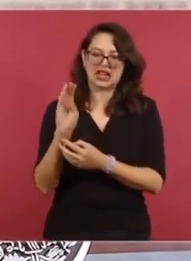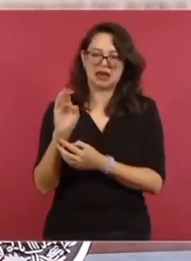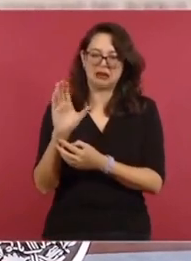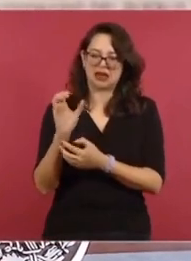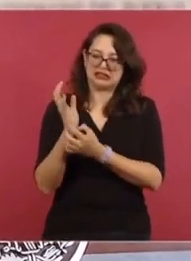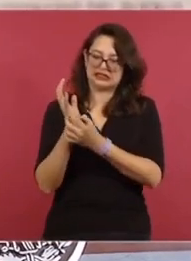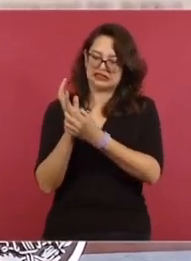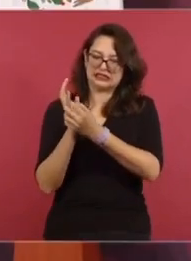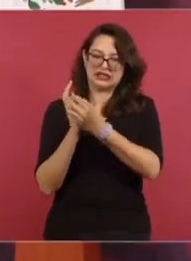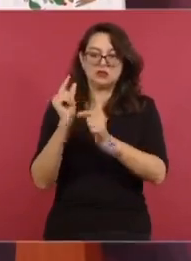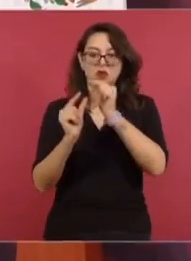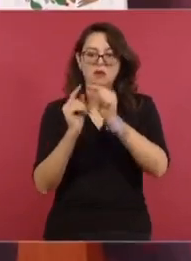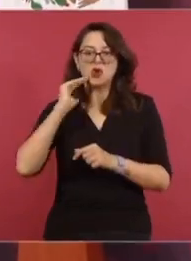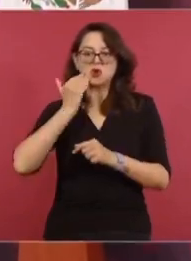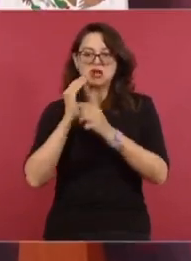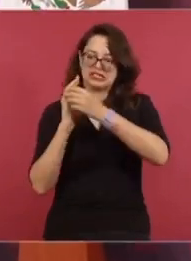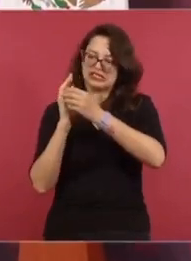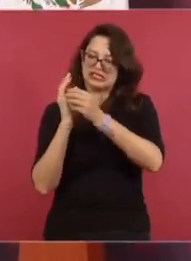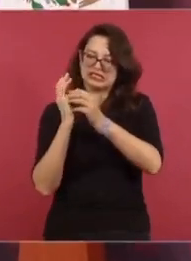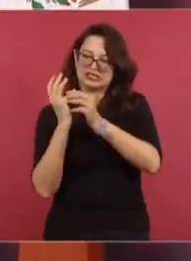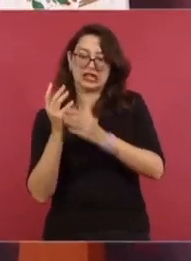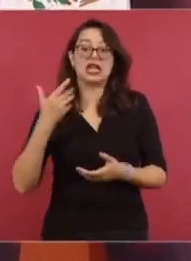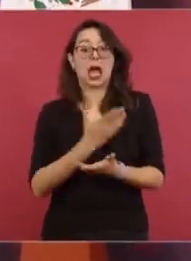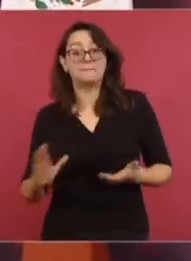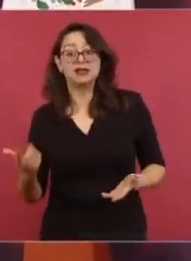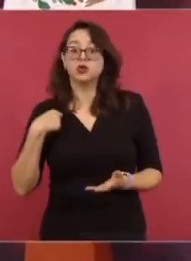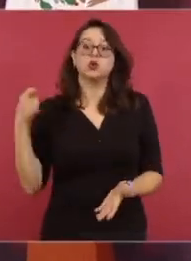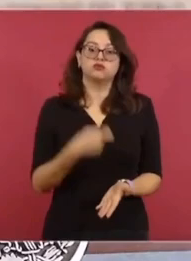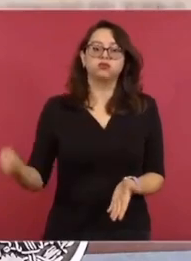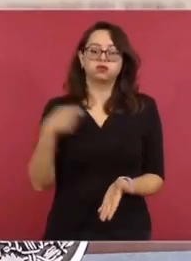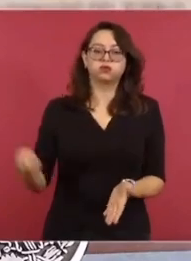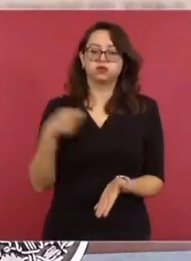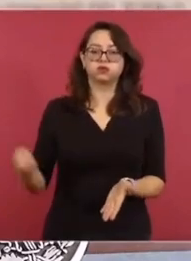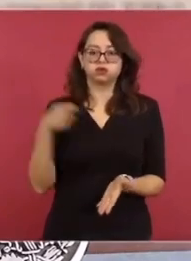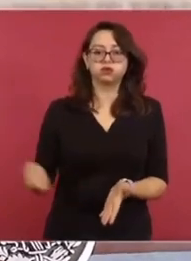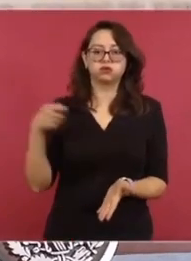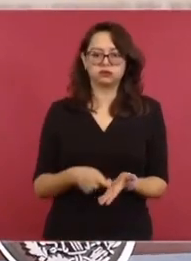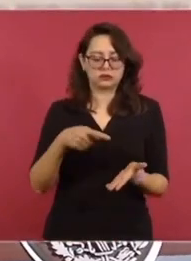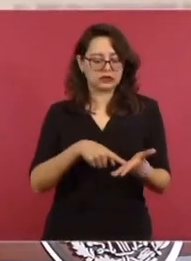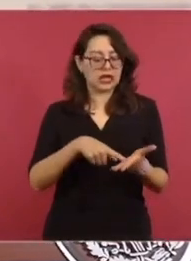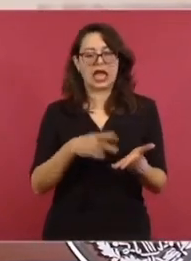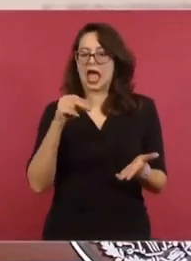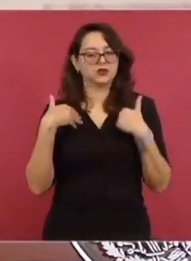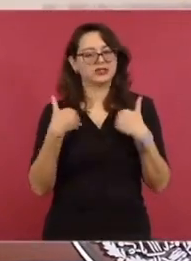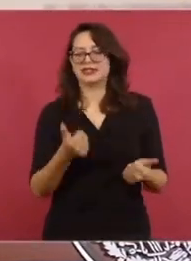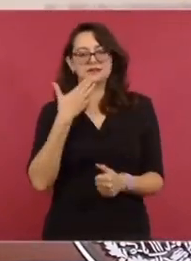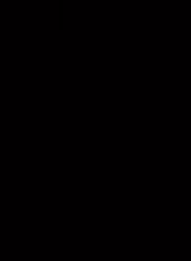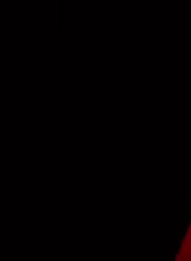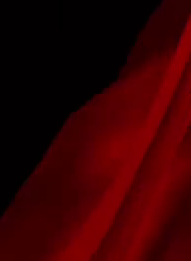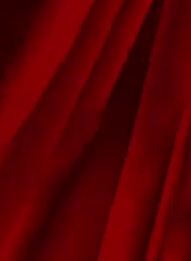venido enchocando cada vez más, y como escribo, pues la letra ya, no sale bien.